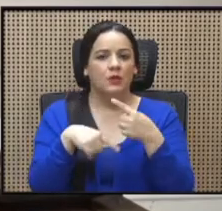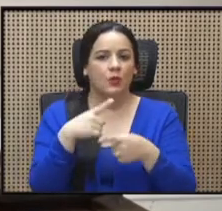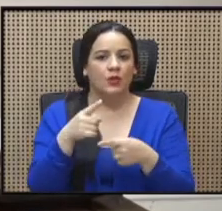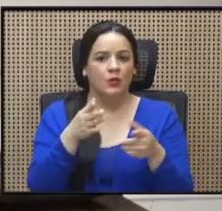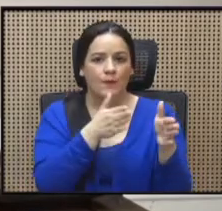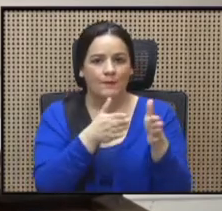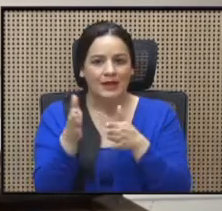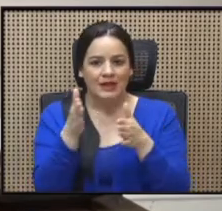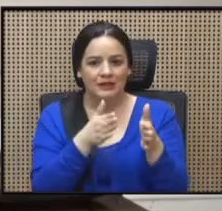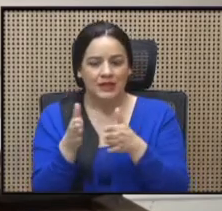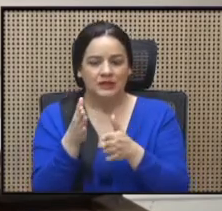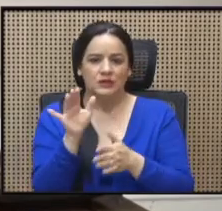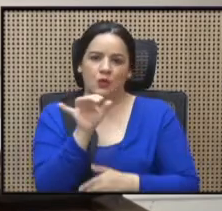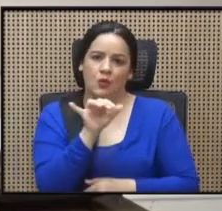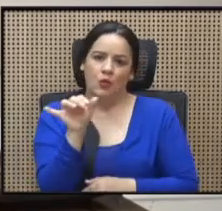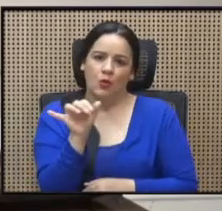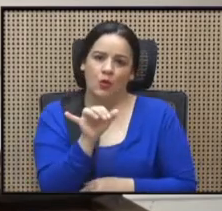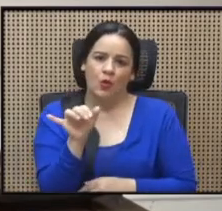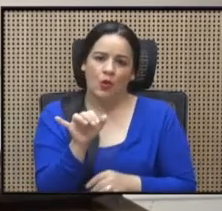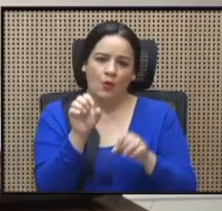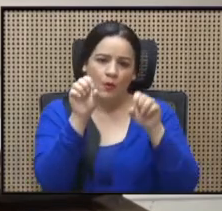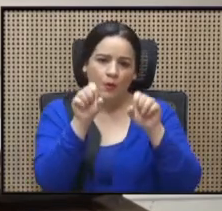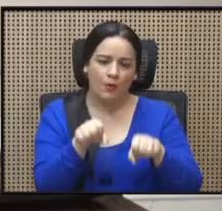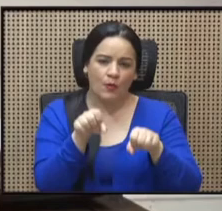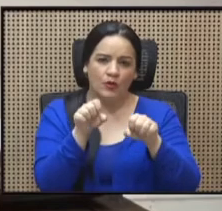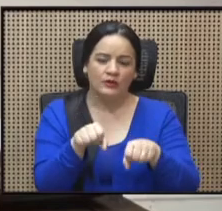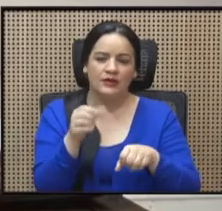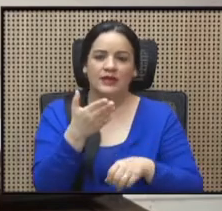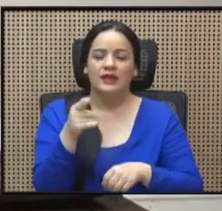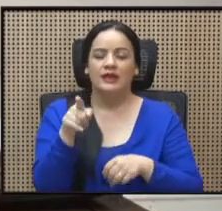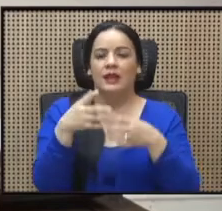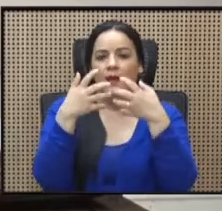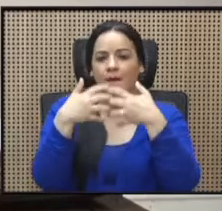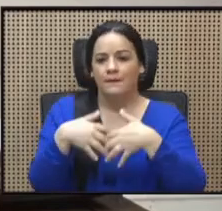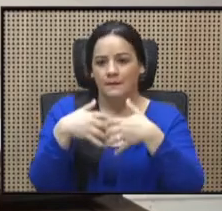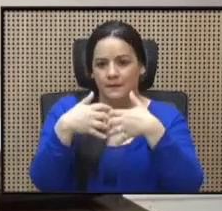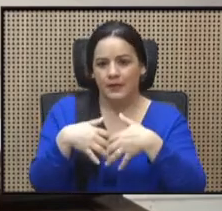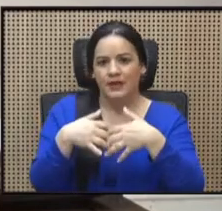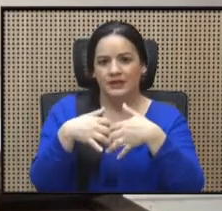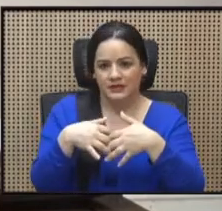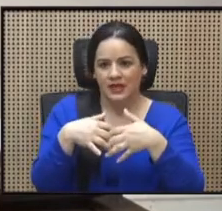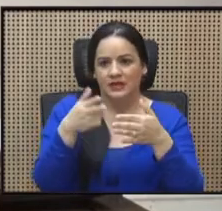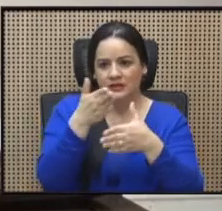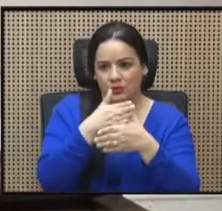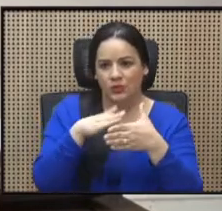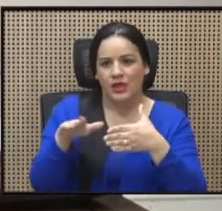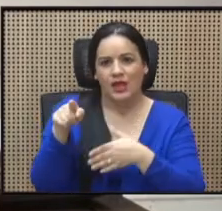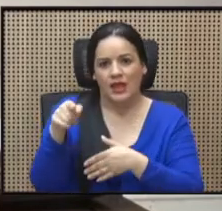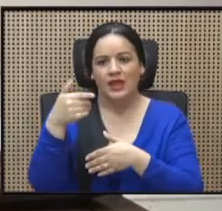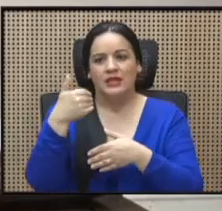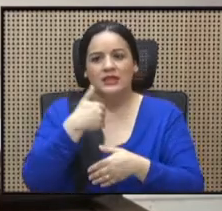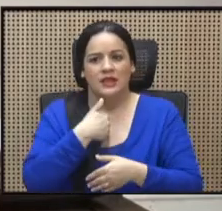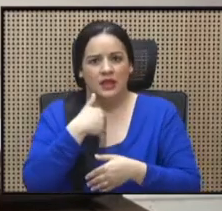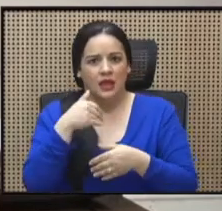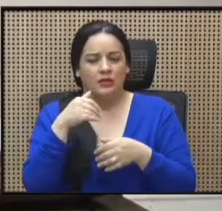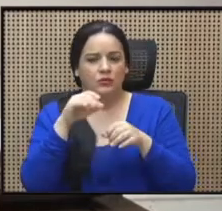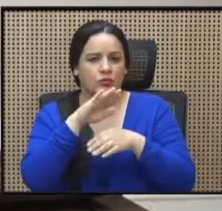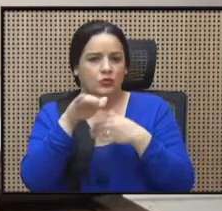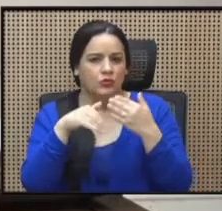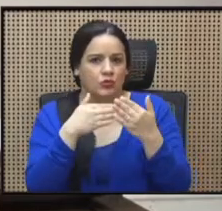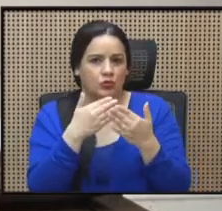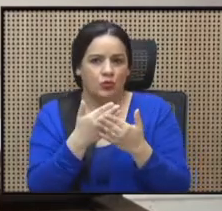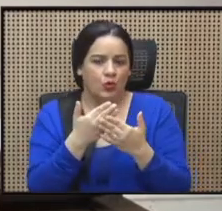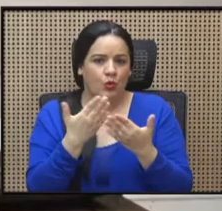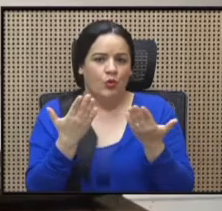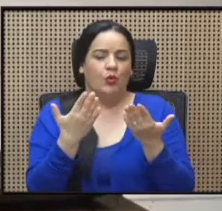digamos, como una posibilidad de que la empresa distribuidora efectivamente tenga condiciones para poder resguardar